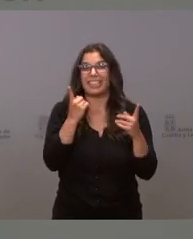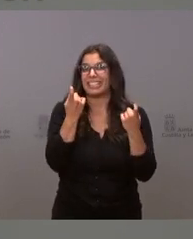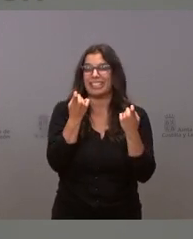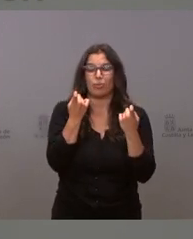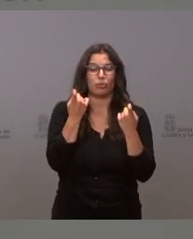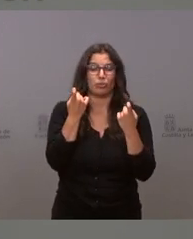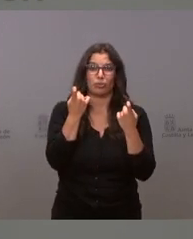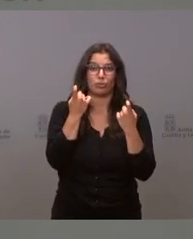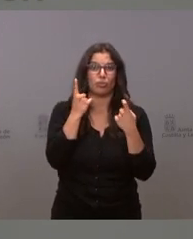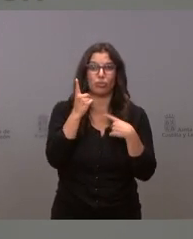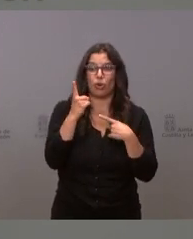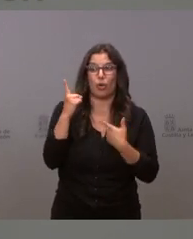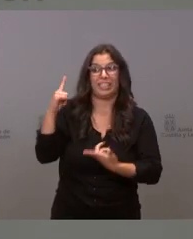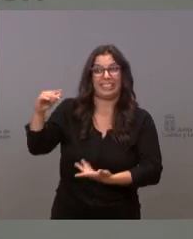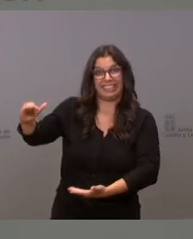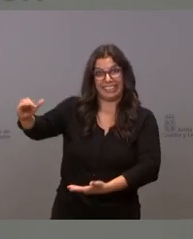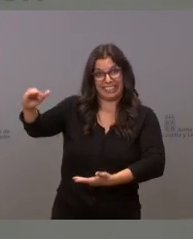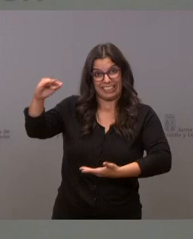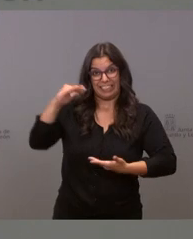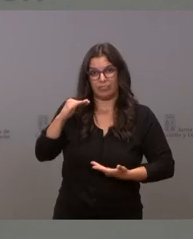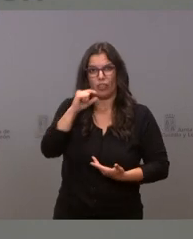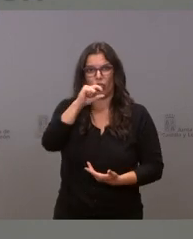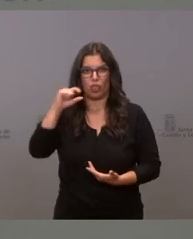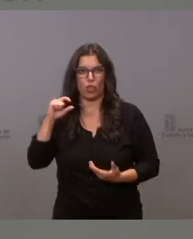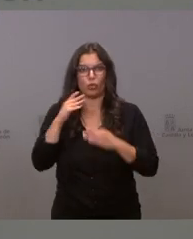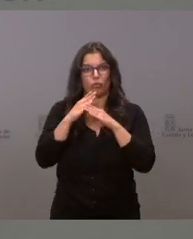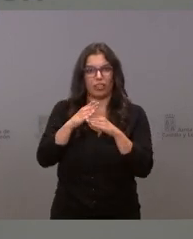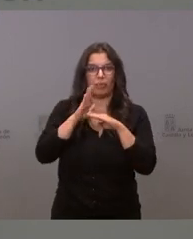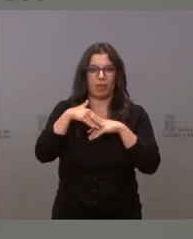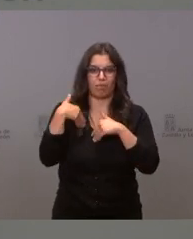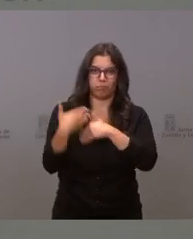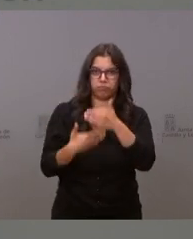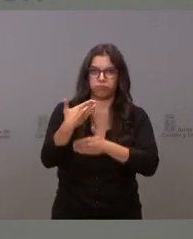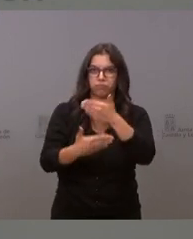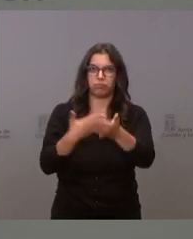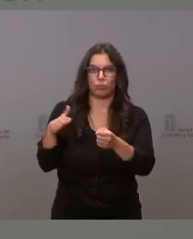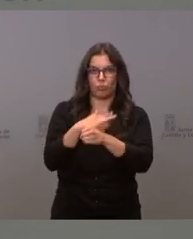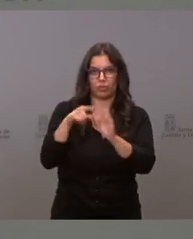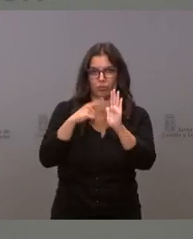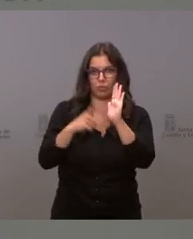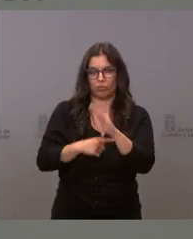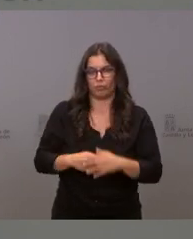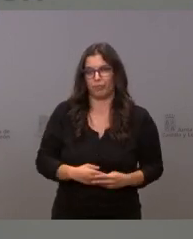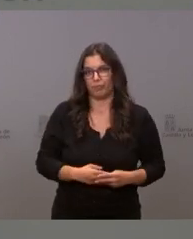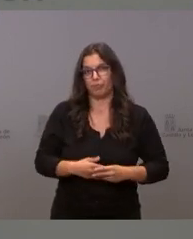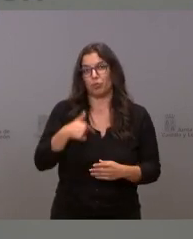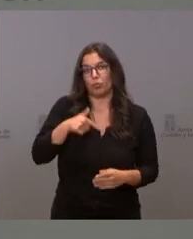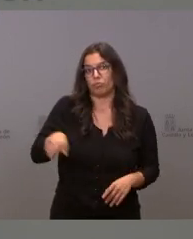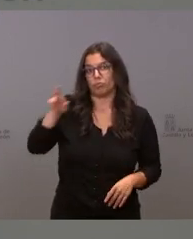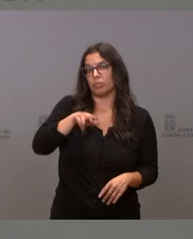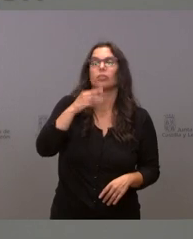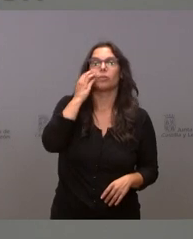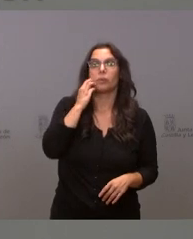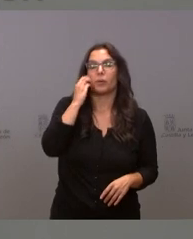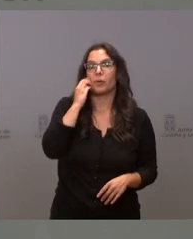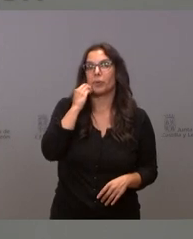que nos lleguen las dosis para poder acabar con esto yo creo insisto lo dije en su